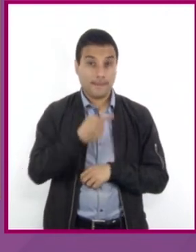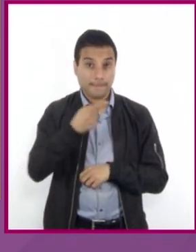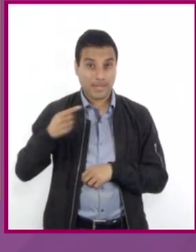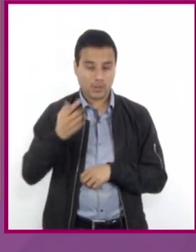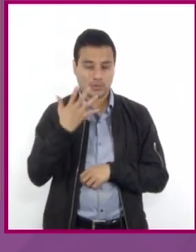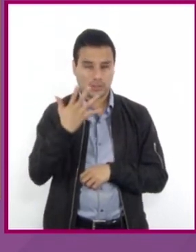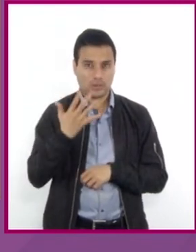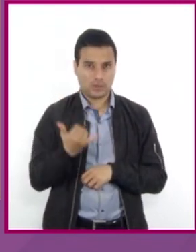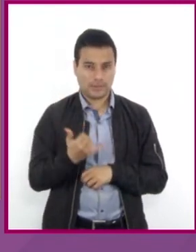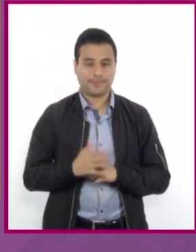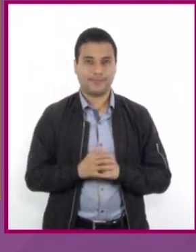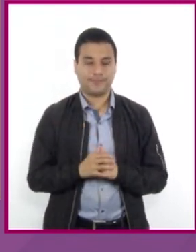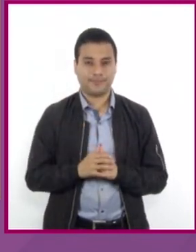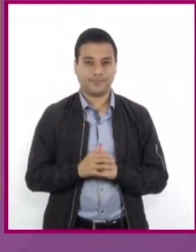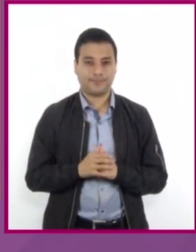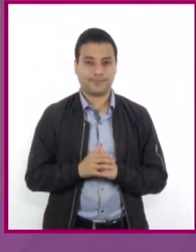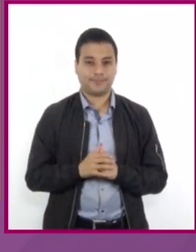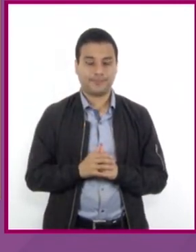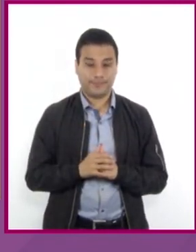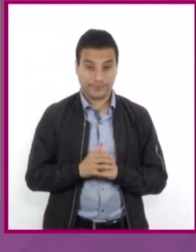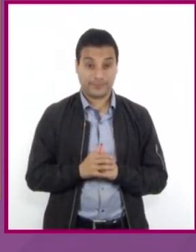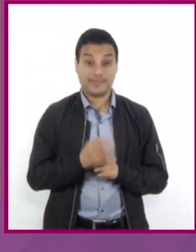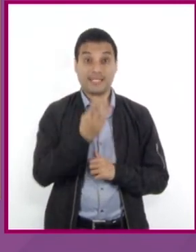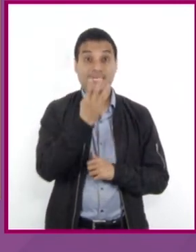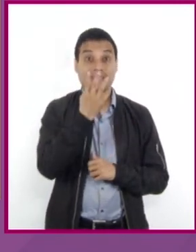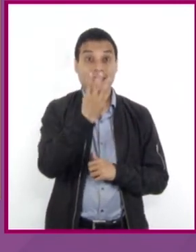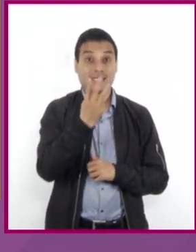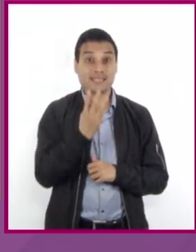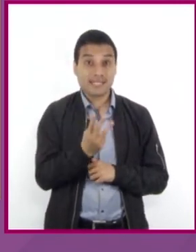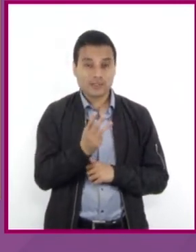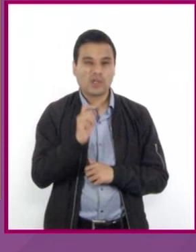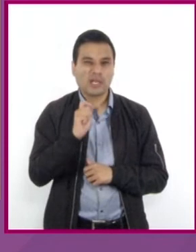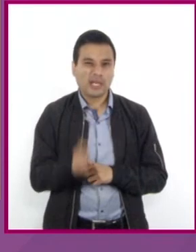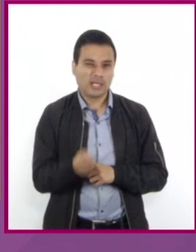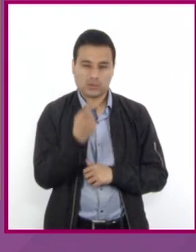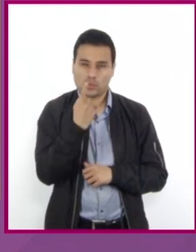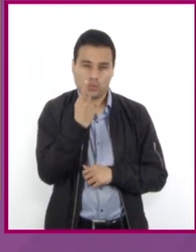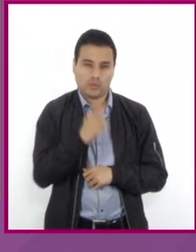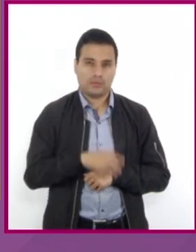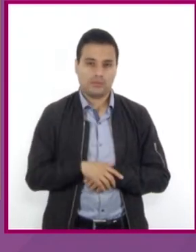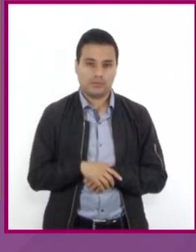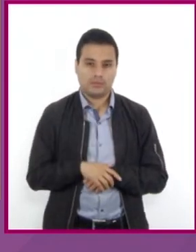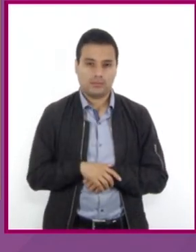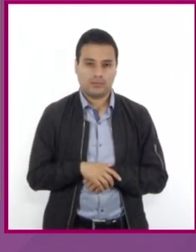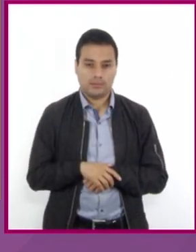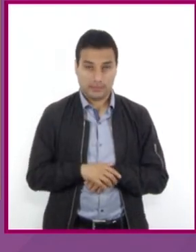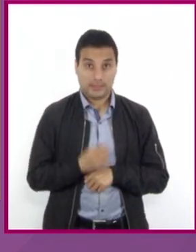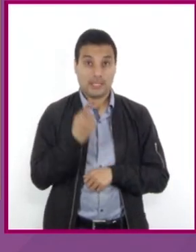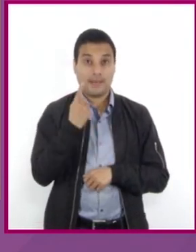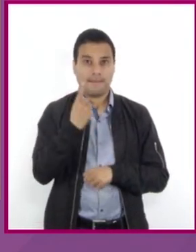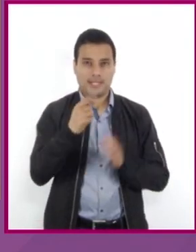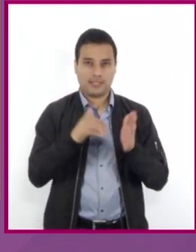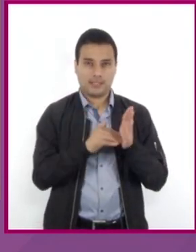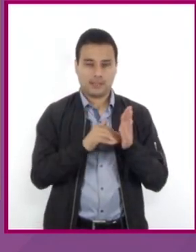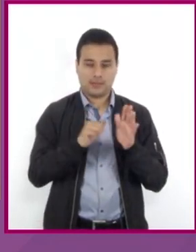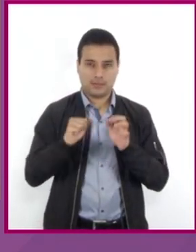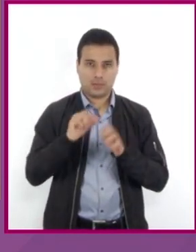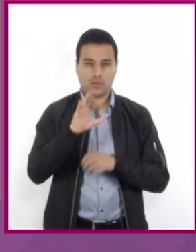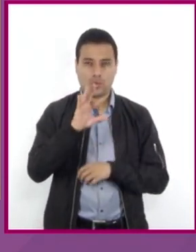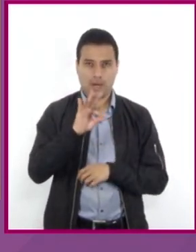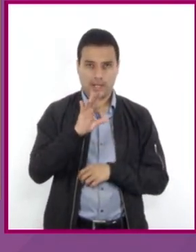5Y ya que 3 tercios es 1 nos queda la expresión 1640